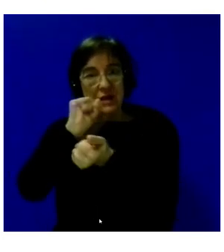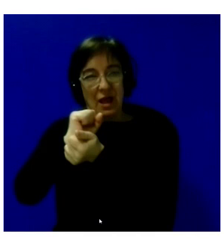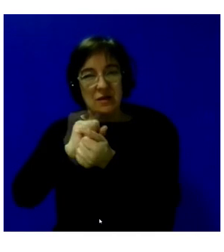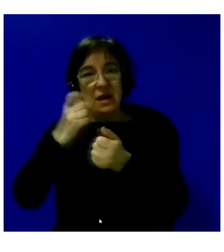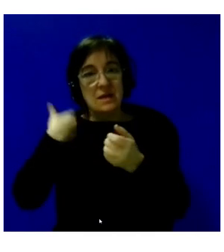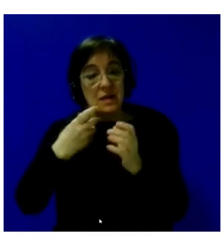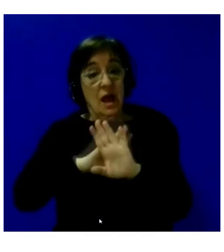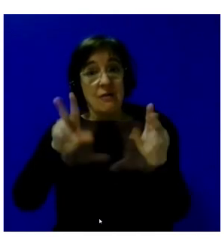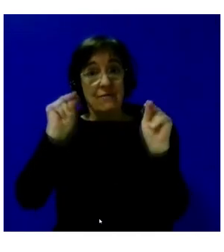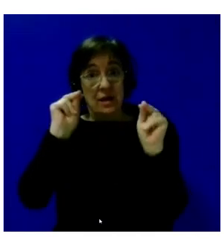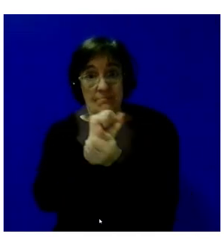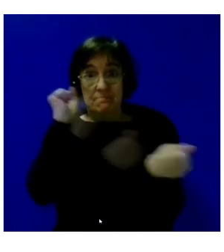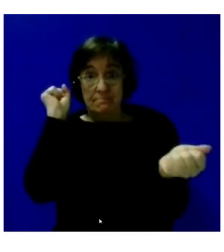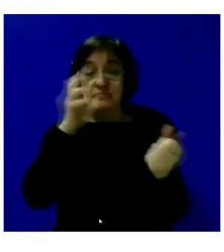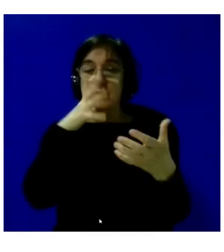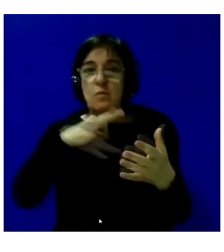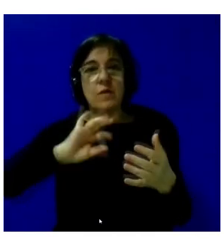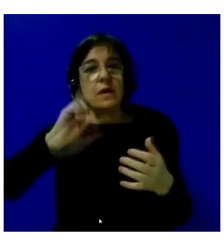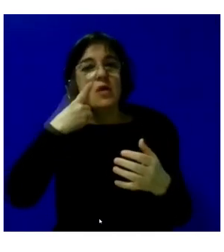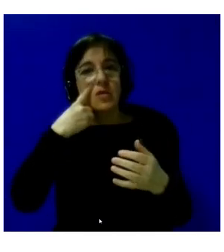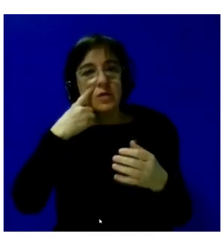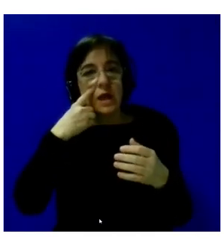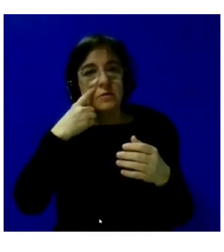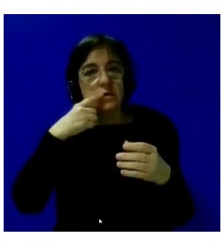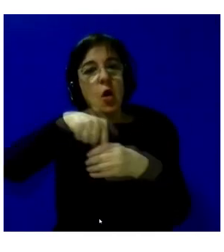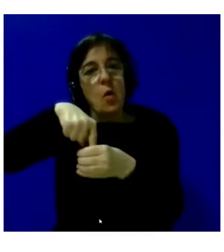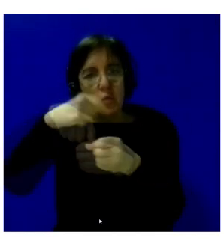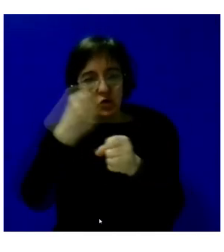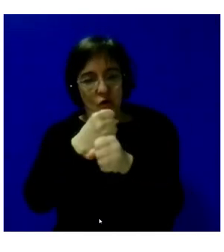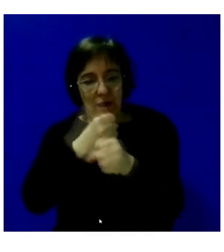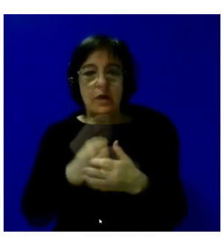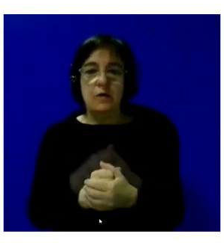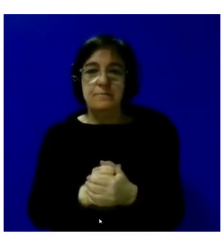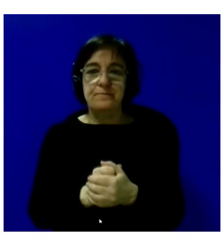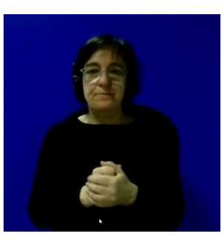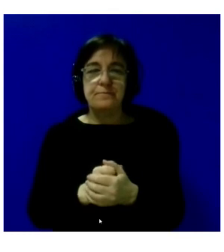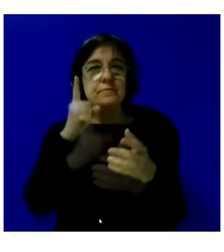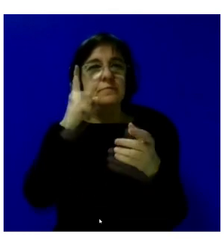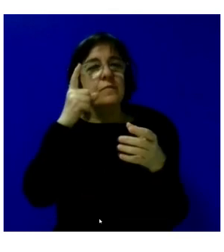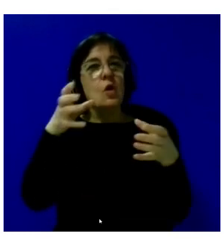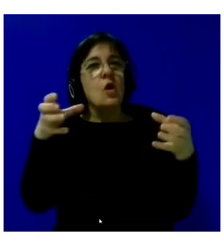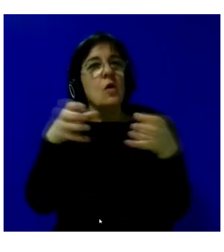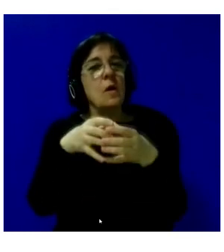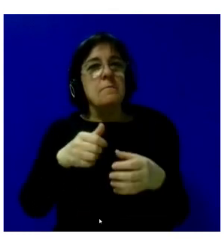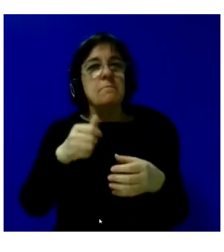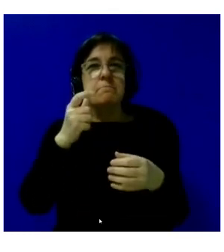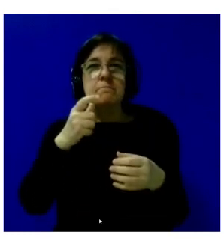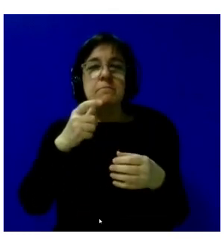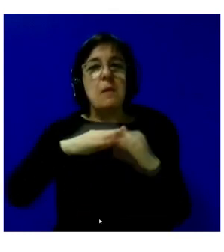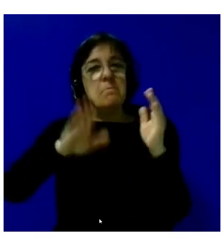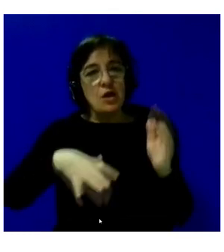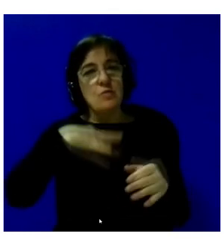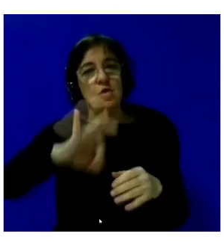vez que salen de los mismos, puedan encontrar un puesto de trabajo. Quizá uno de los colectivos que menos posibilidades